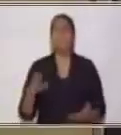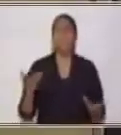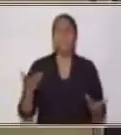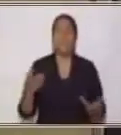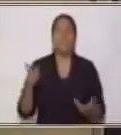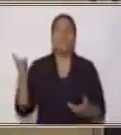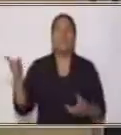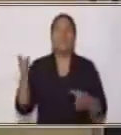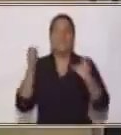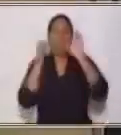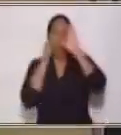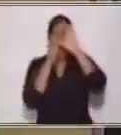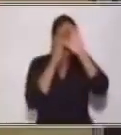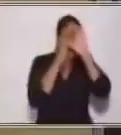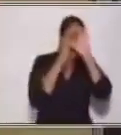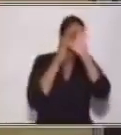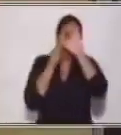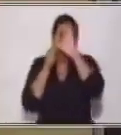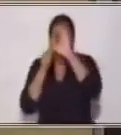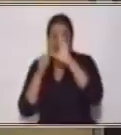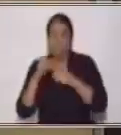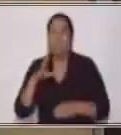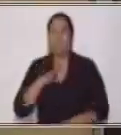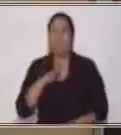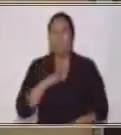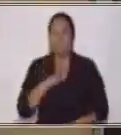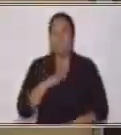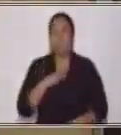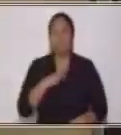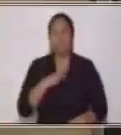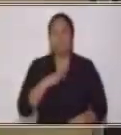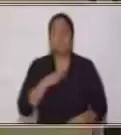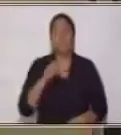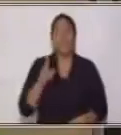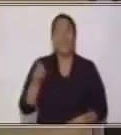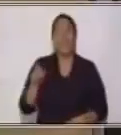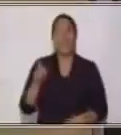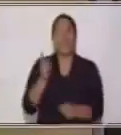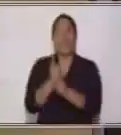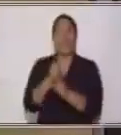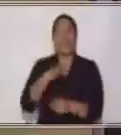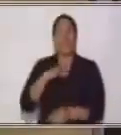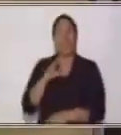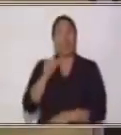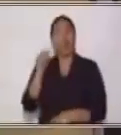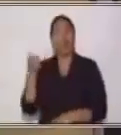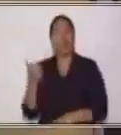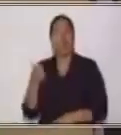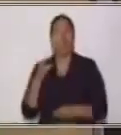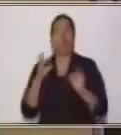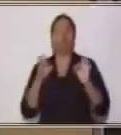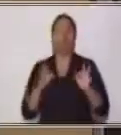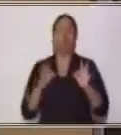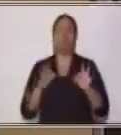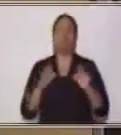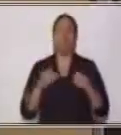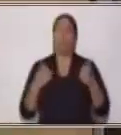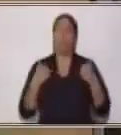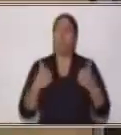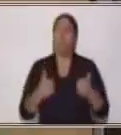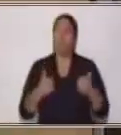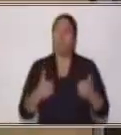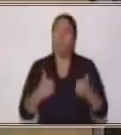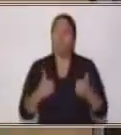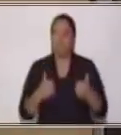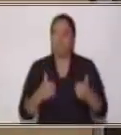Y por aquí, por aquí. Sí, aquí hay otra. Excelente. Muy bien. Entonces, también tenemos dos